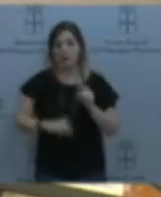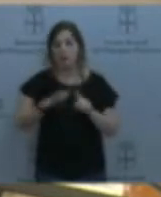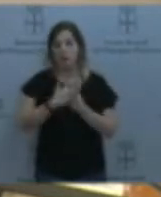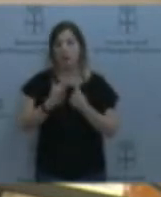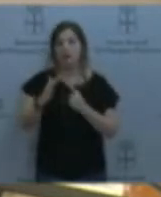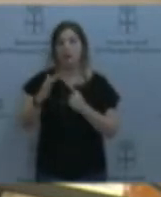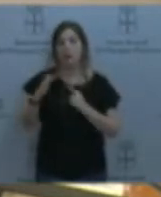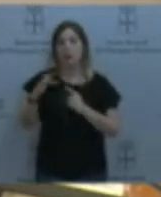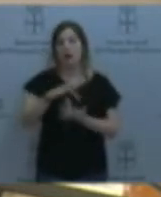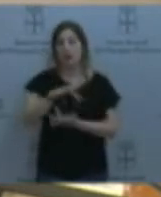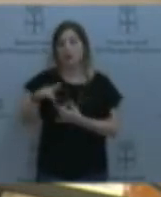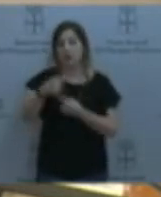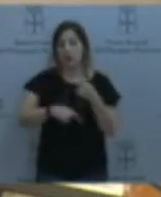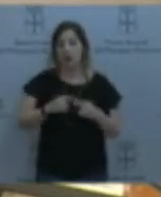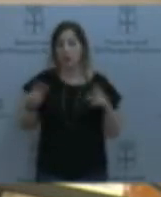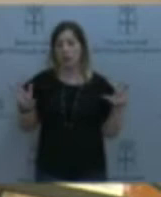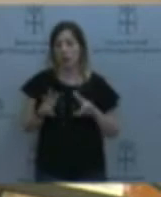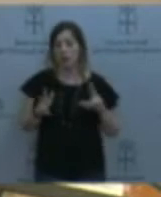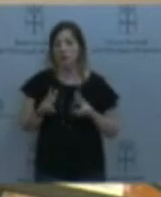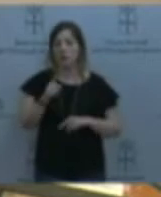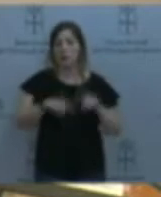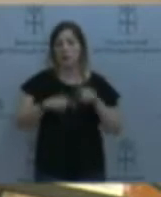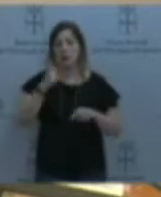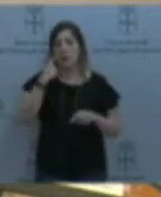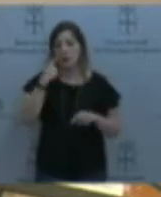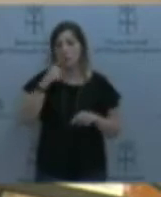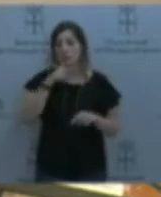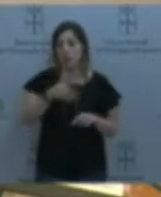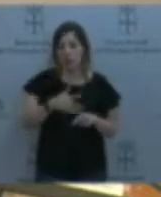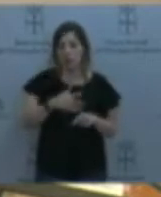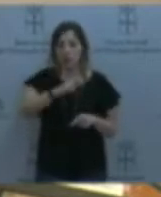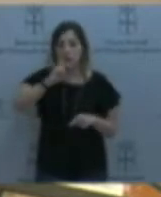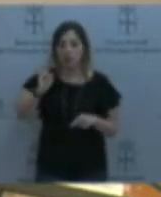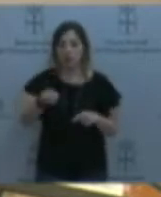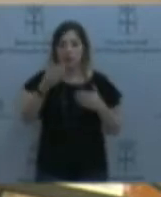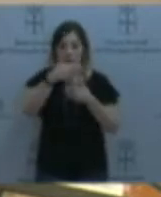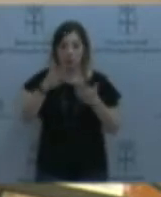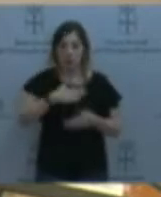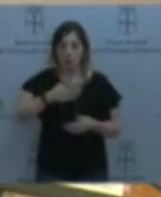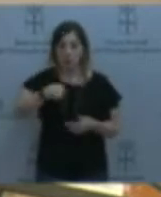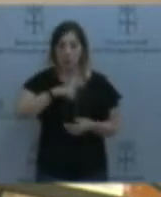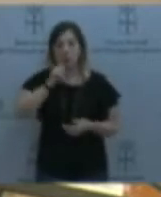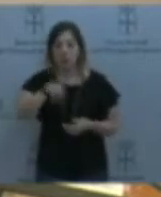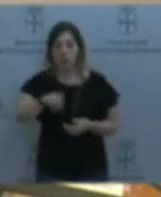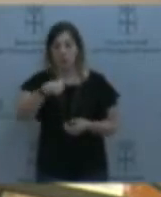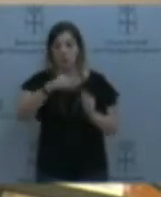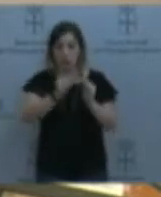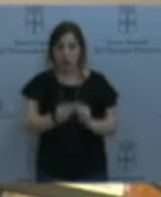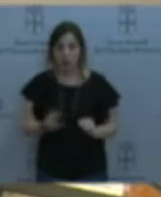especificidad y la diversidad en nuestra atención. También hemos elaborado un nuevo acuerdo marco que